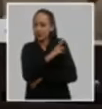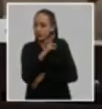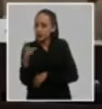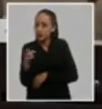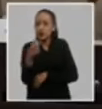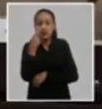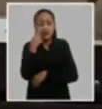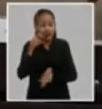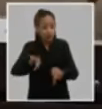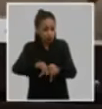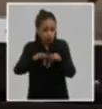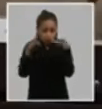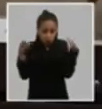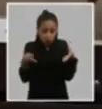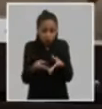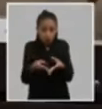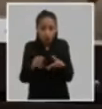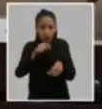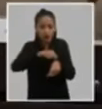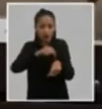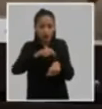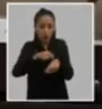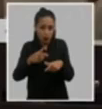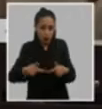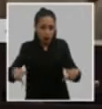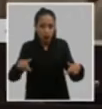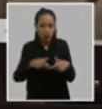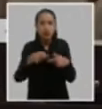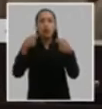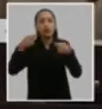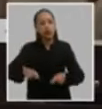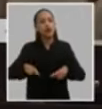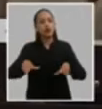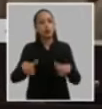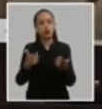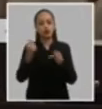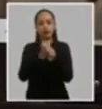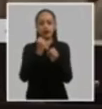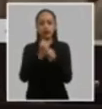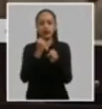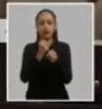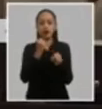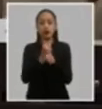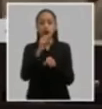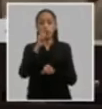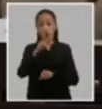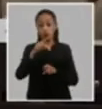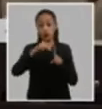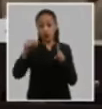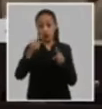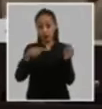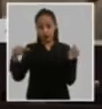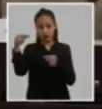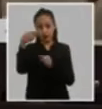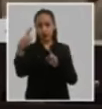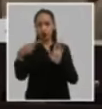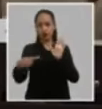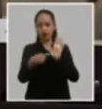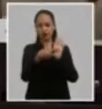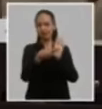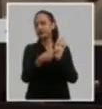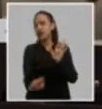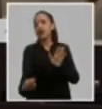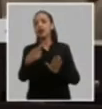todo lo que hemos vivido en estos días de congreso juega el papel que le corresponde en dos direcciones fundamentales una en la